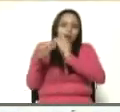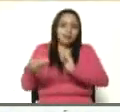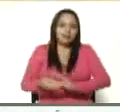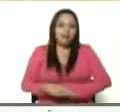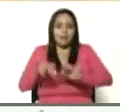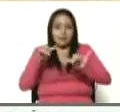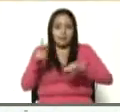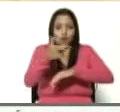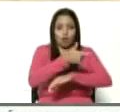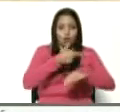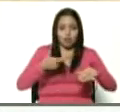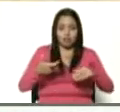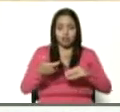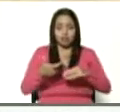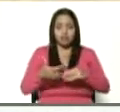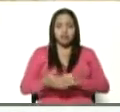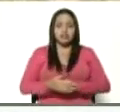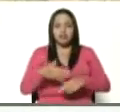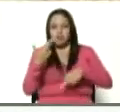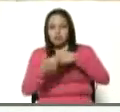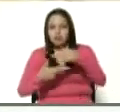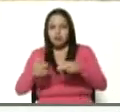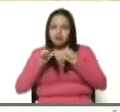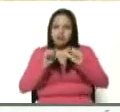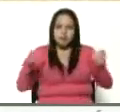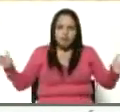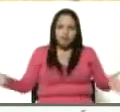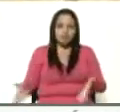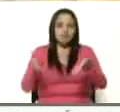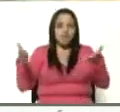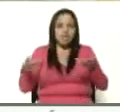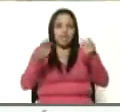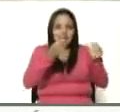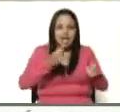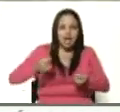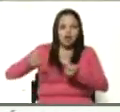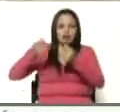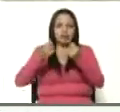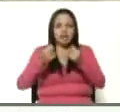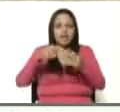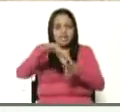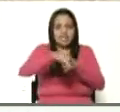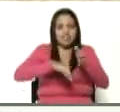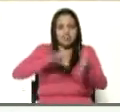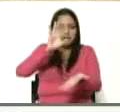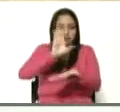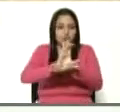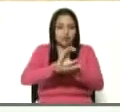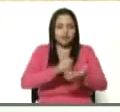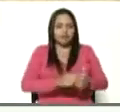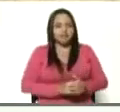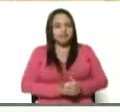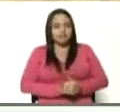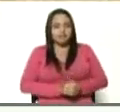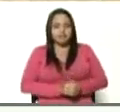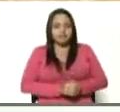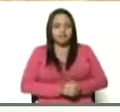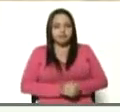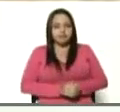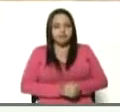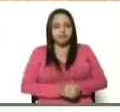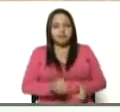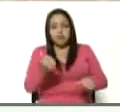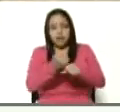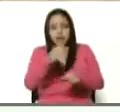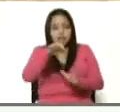gobierno bolivariano y revolucionario seguirá impulsando la economía agrourbana, la producción